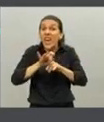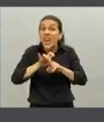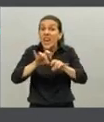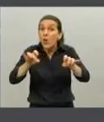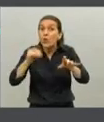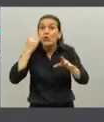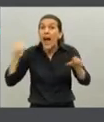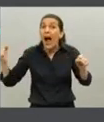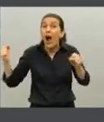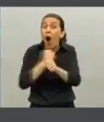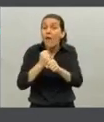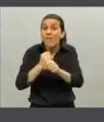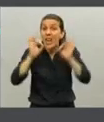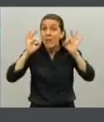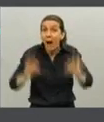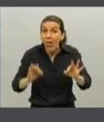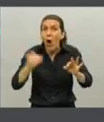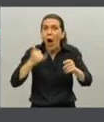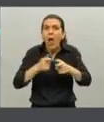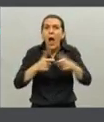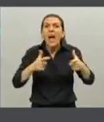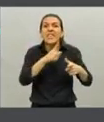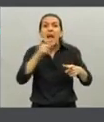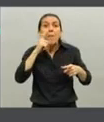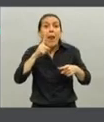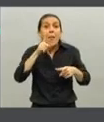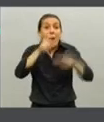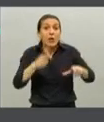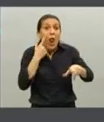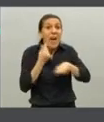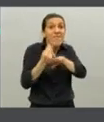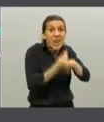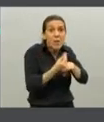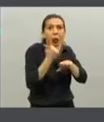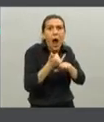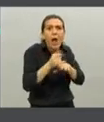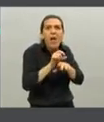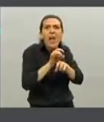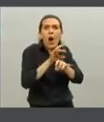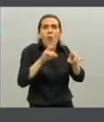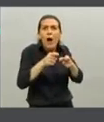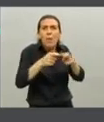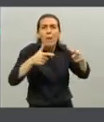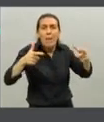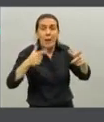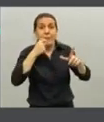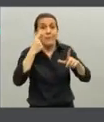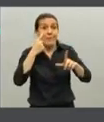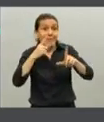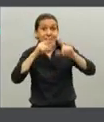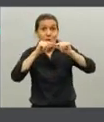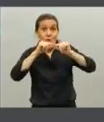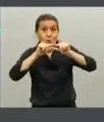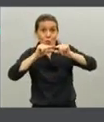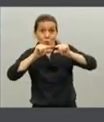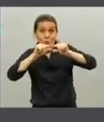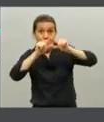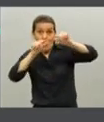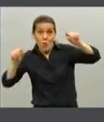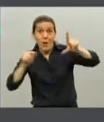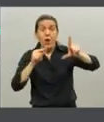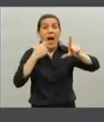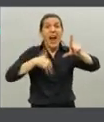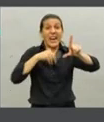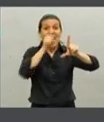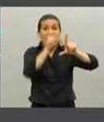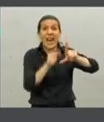casos confirmados que se acumulan cada 100.000 habitantes. Y ahí tienen los números. Argentina tiene el